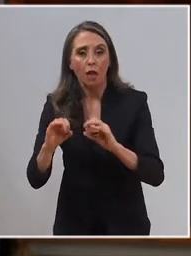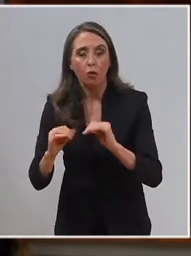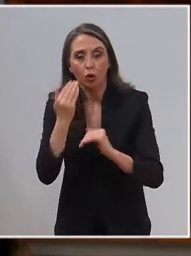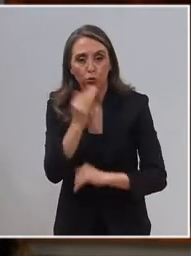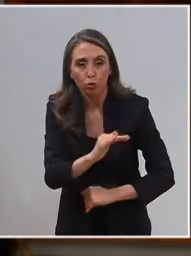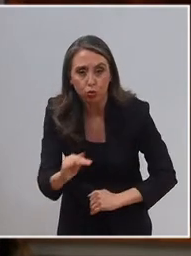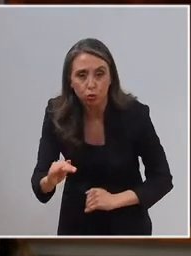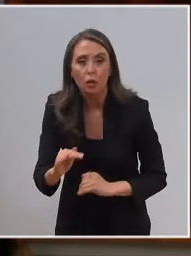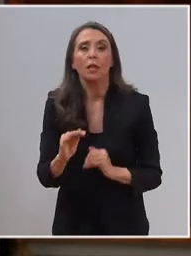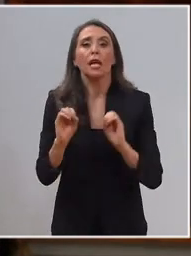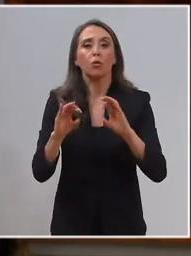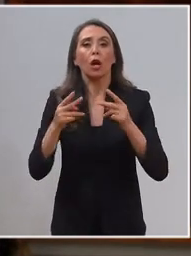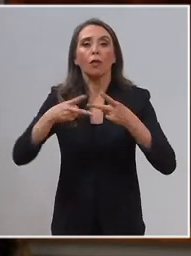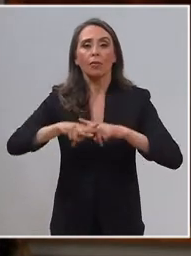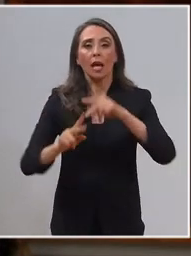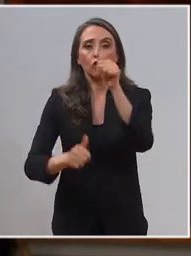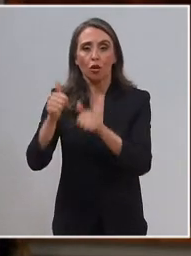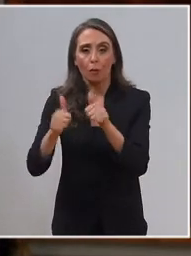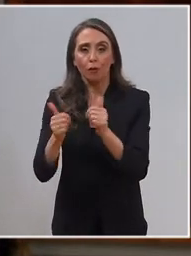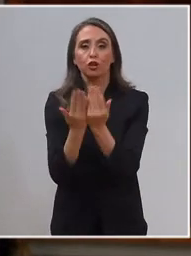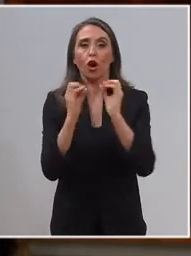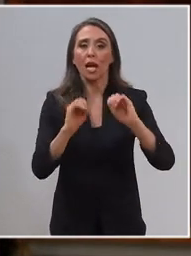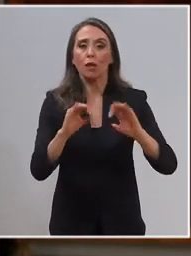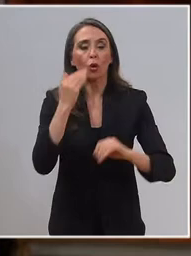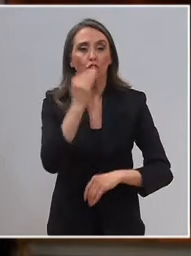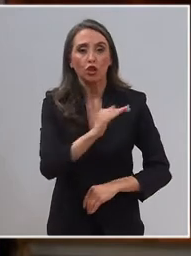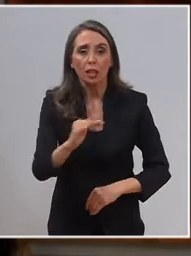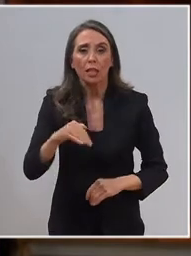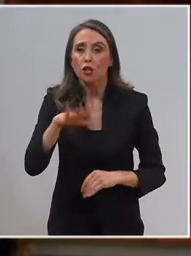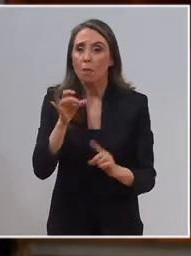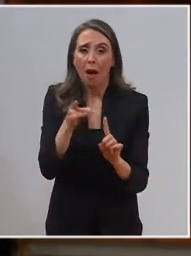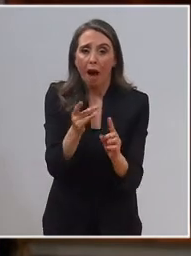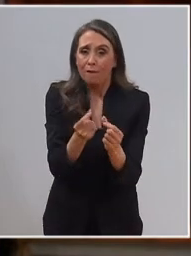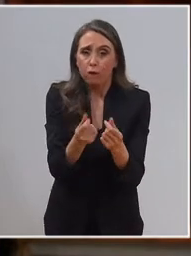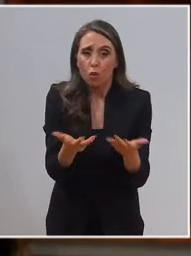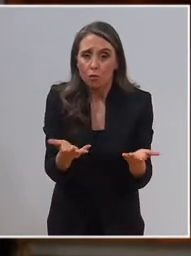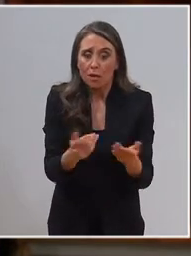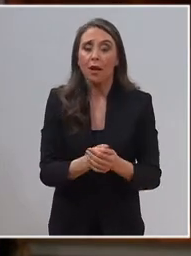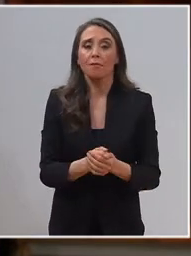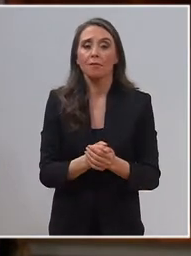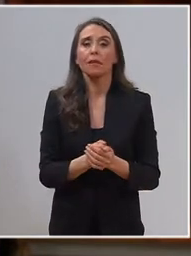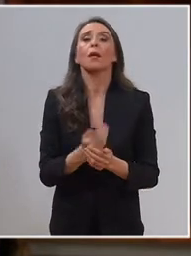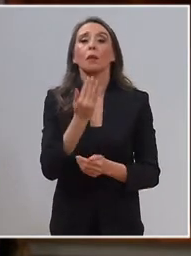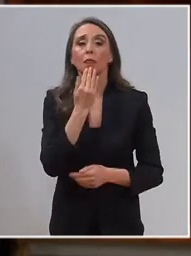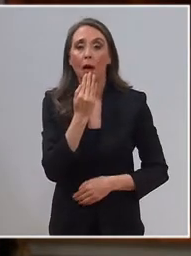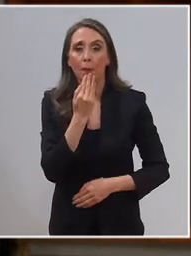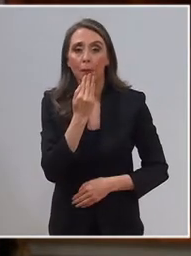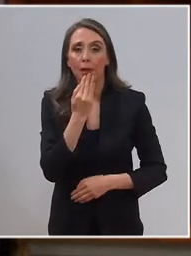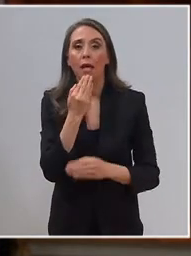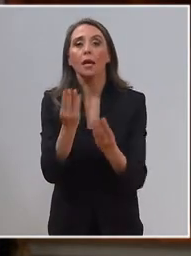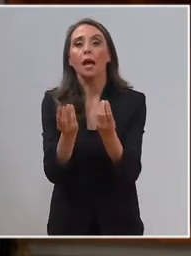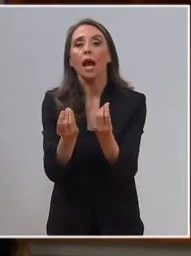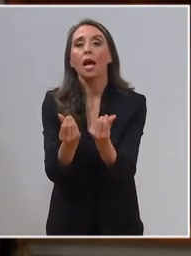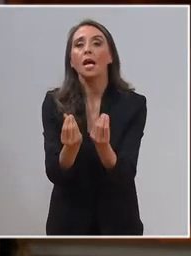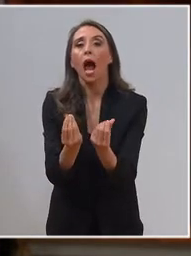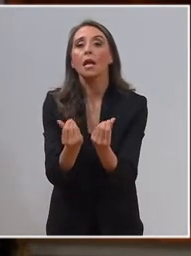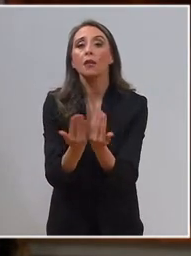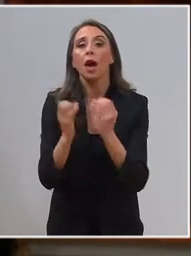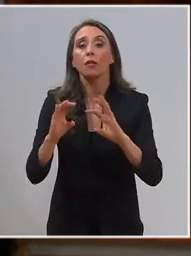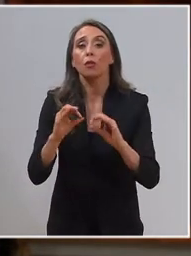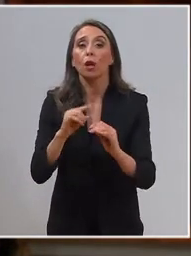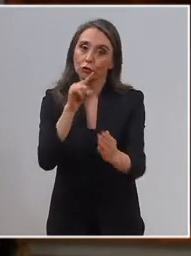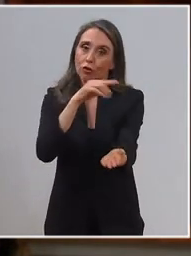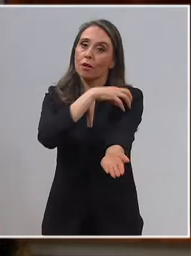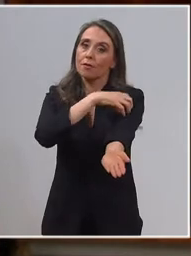temprana, la educación técnico-profesional, la educación de los niños más vulnerables y también la calidad de educación en las